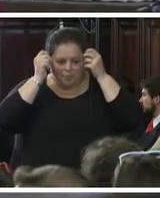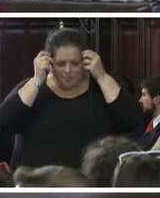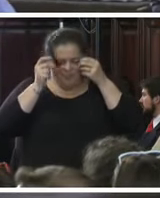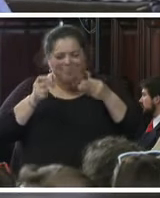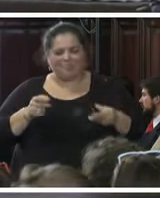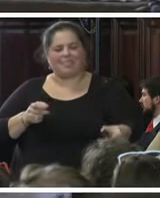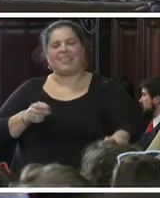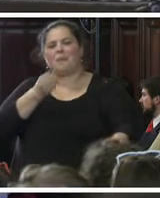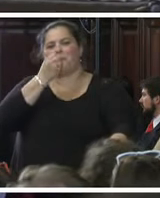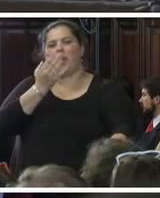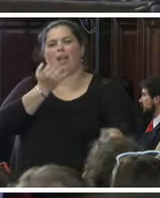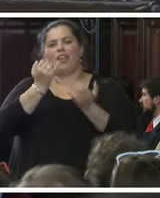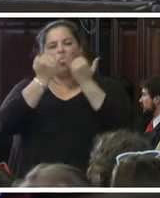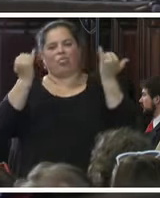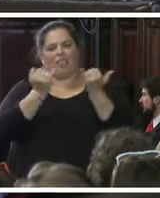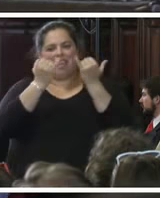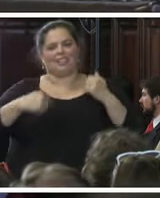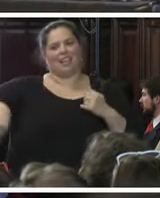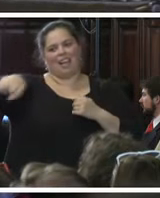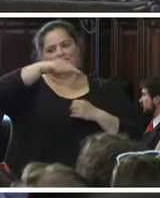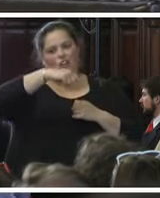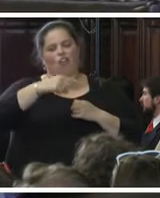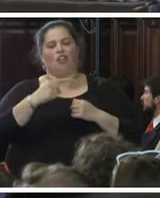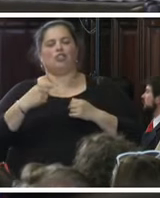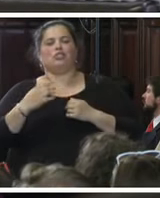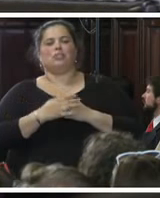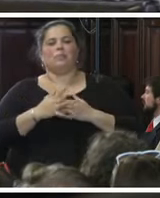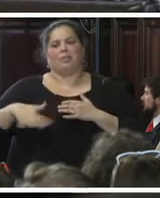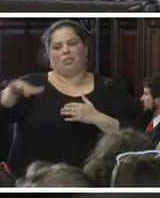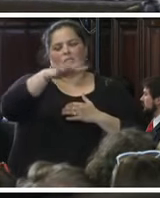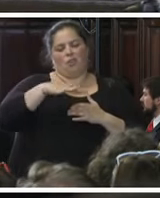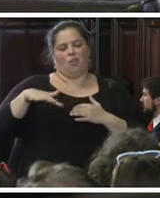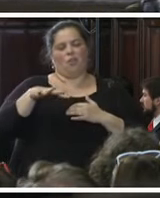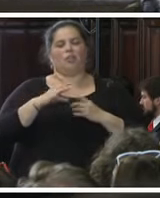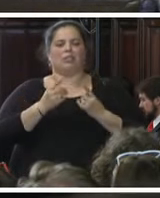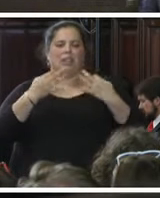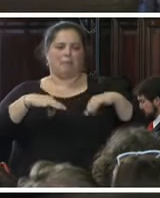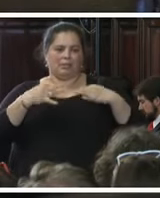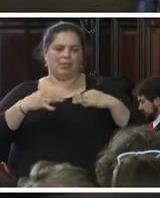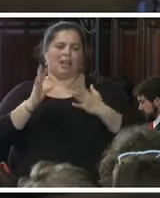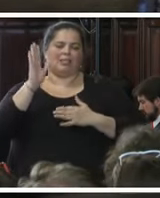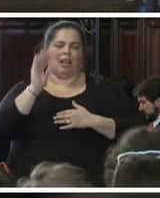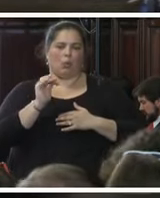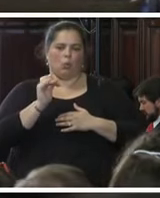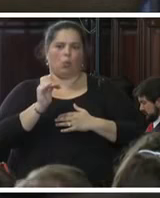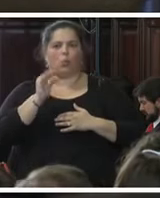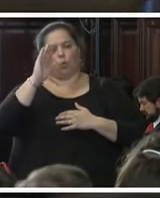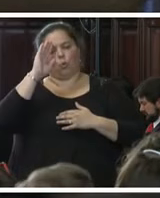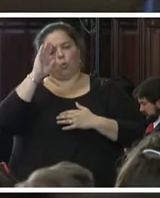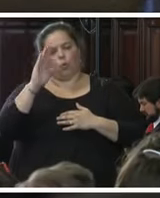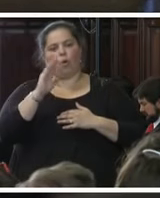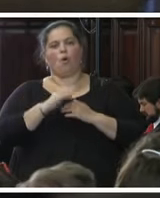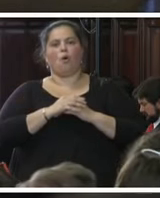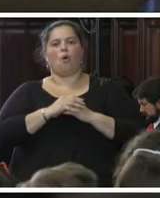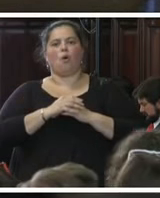Muy buenos días a todos y todas. mi especial saludo a los